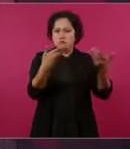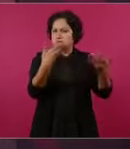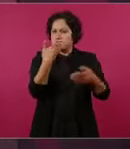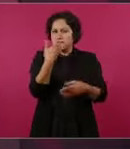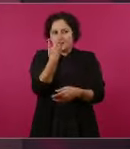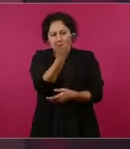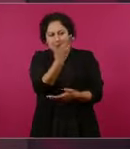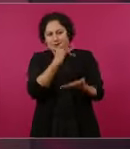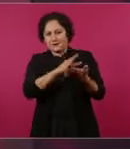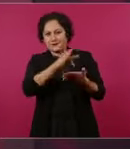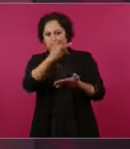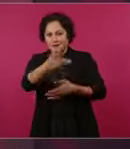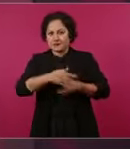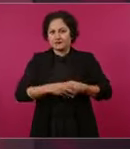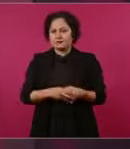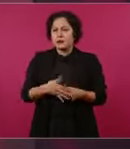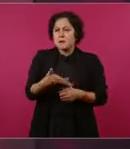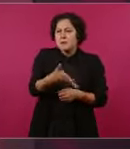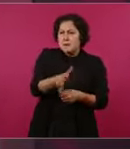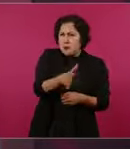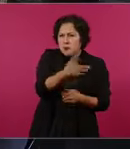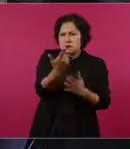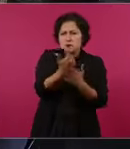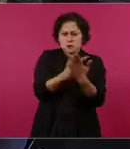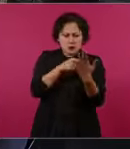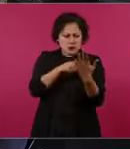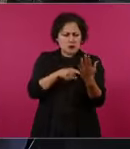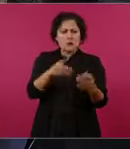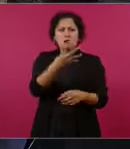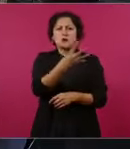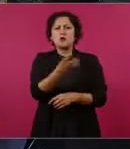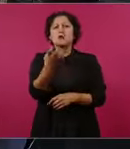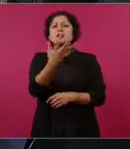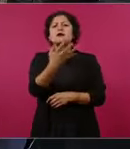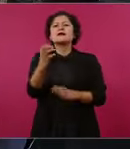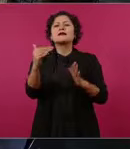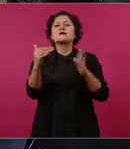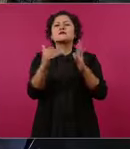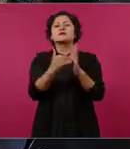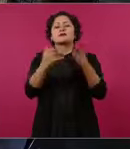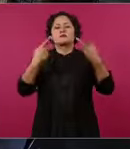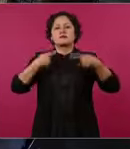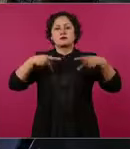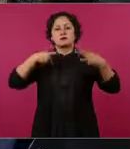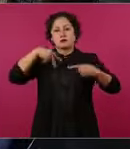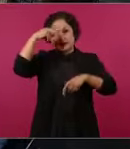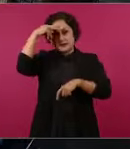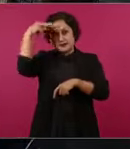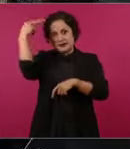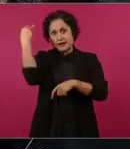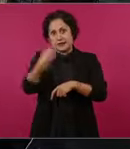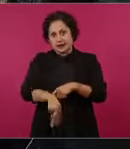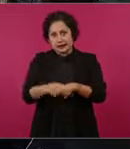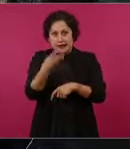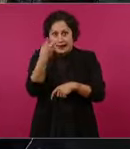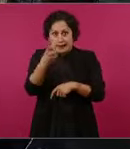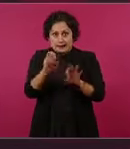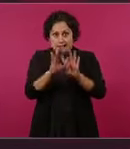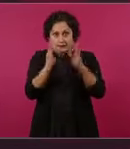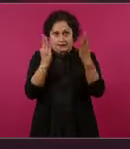como 400, 500 mil mexicanos con esa medida.